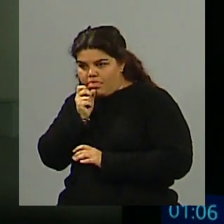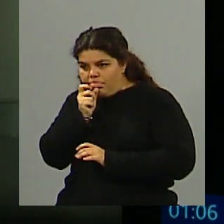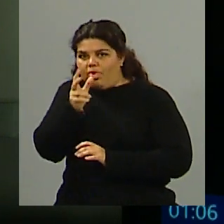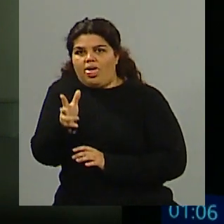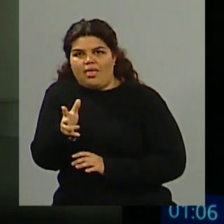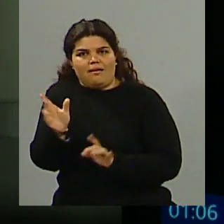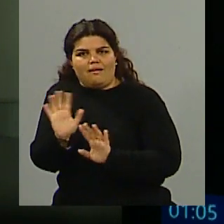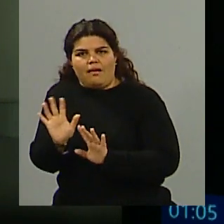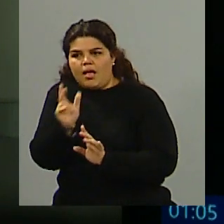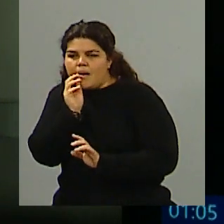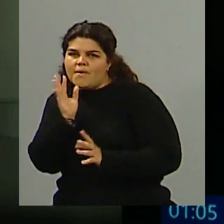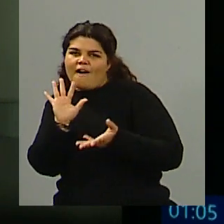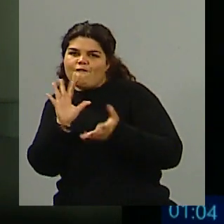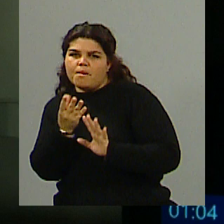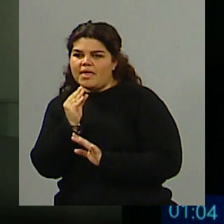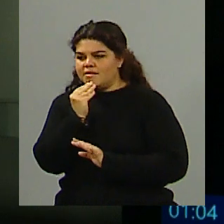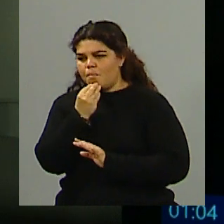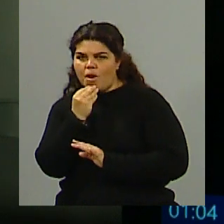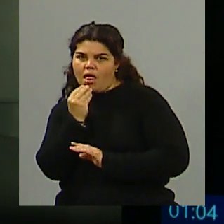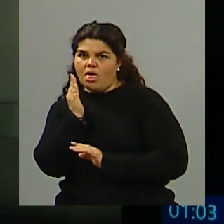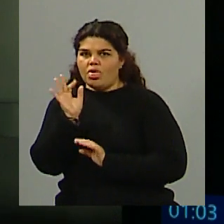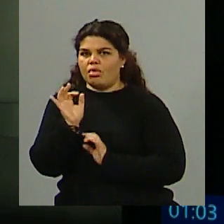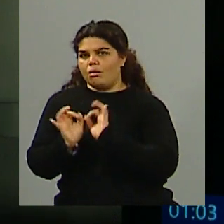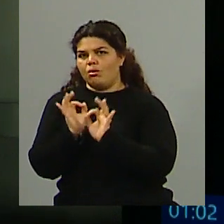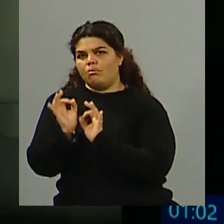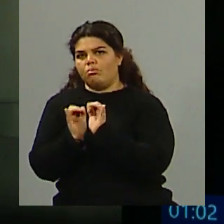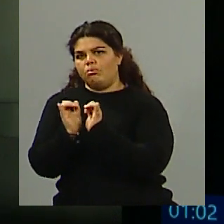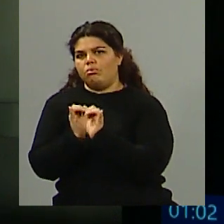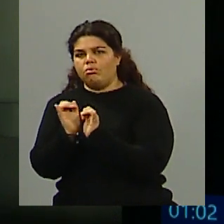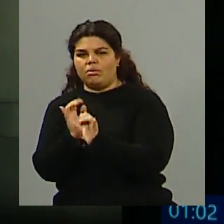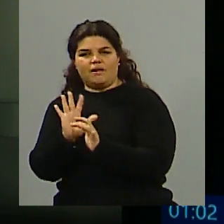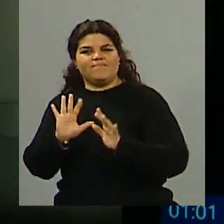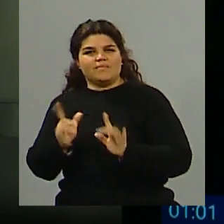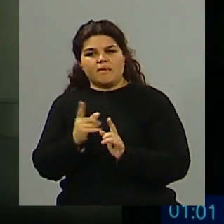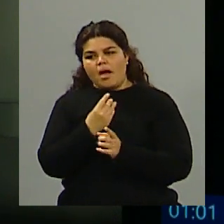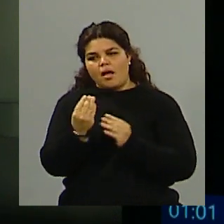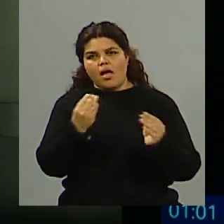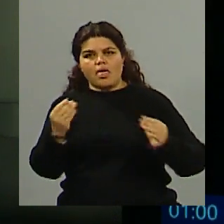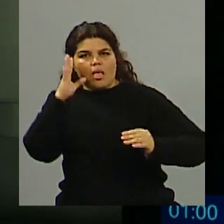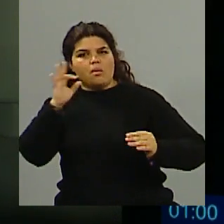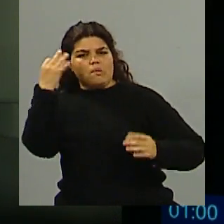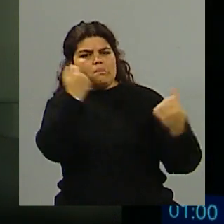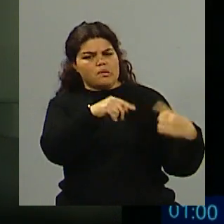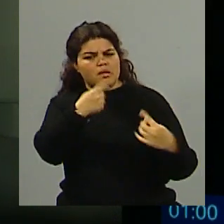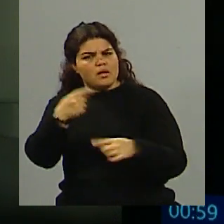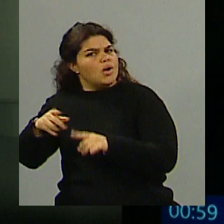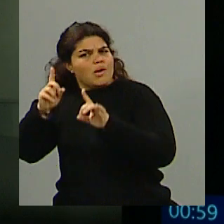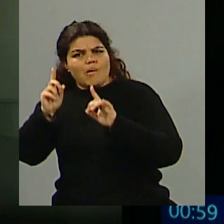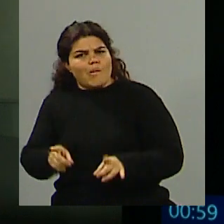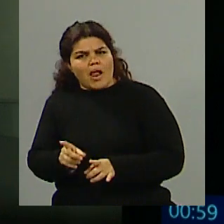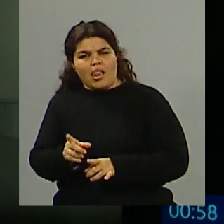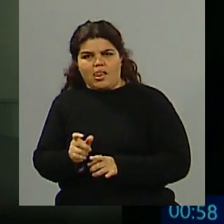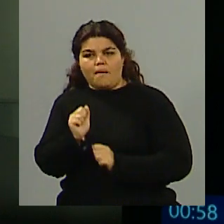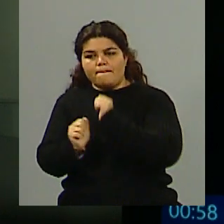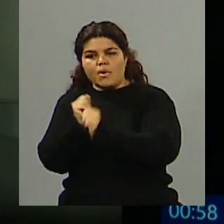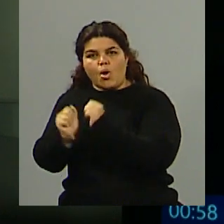viviendo, fue lo principal en los cuatro candidatos, por supuesto, cada uno desde diferentes perspectivas, pero creo que la matriz